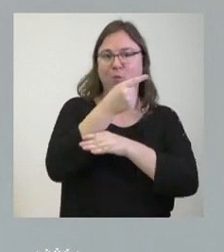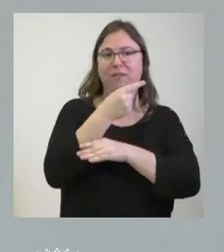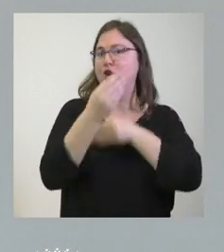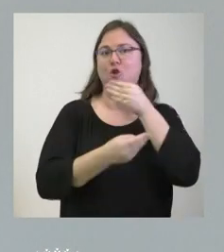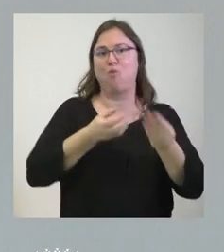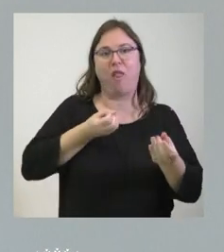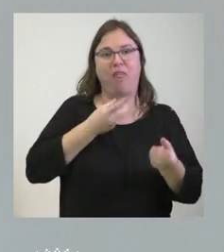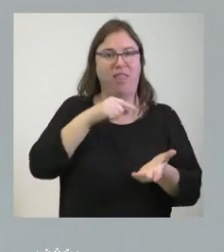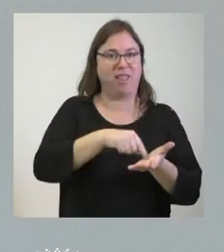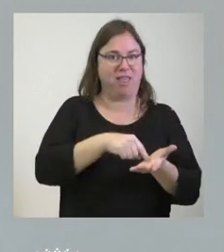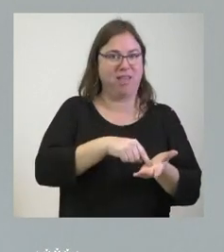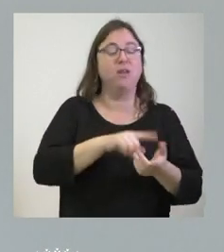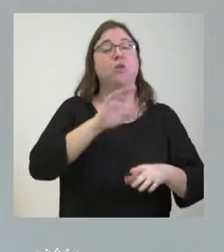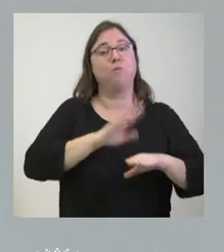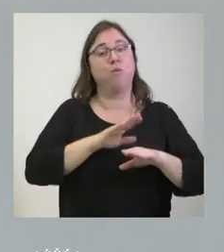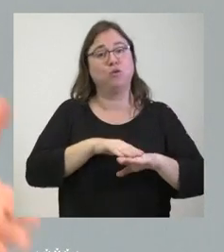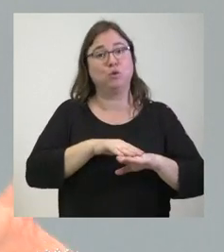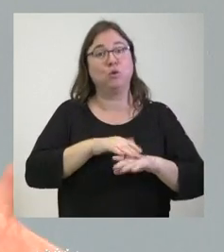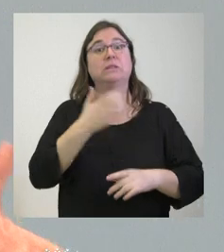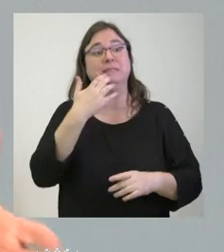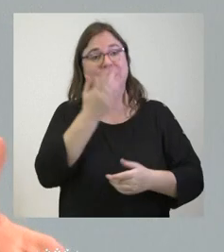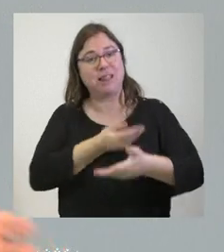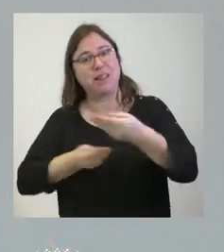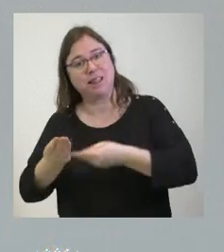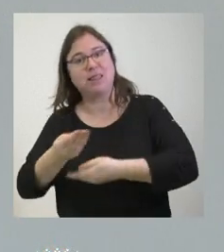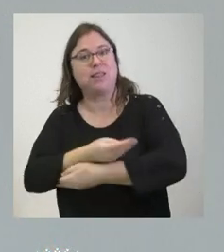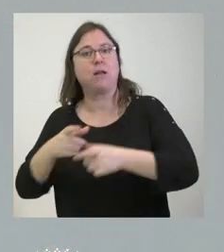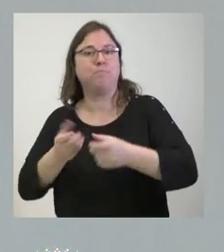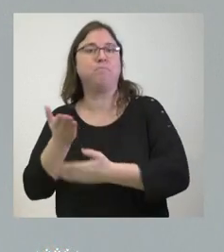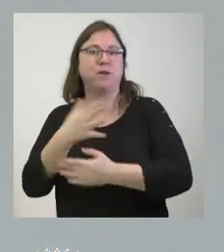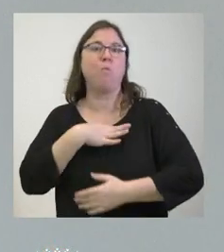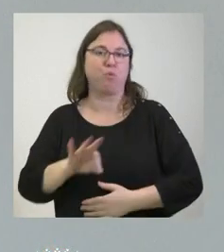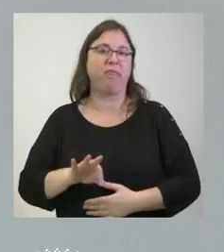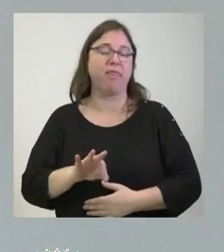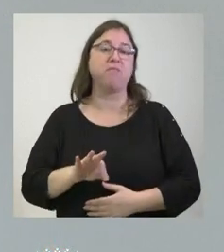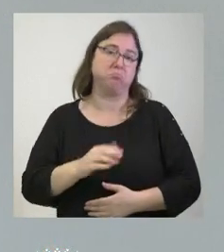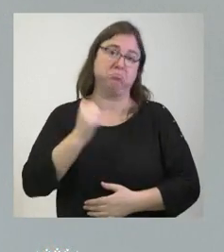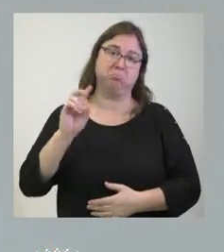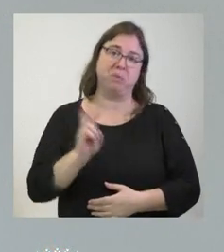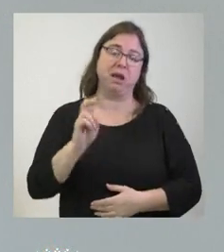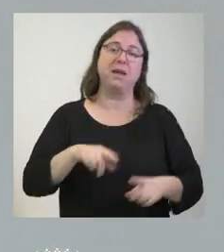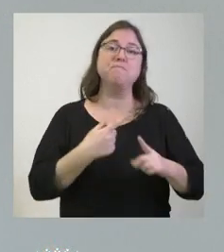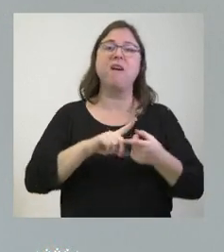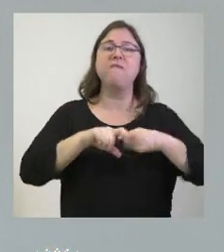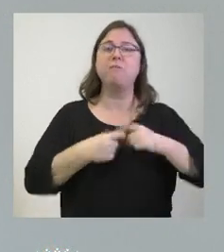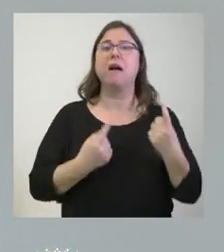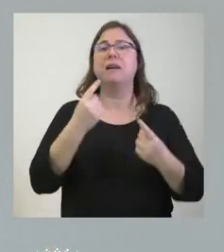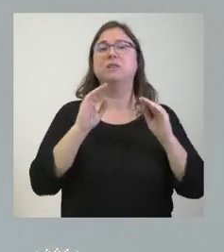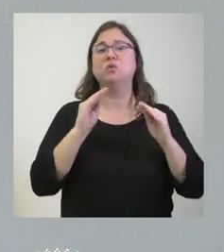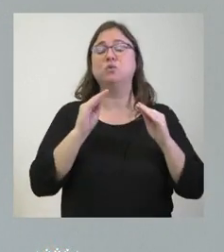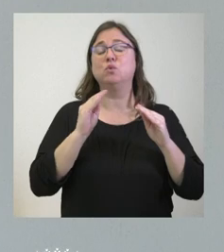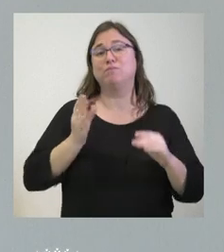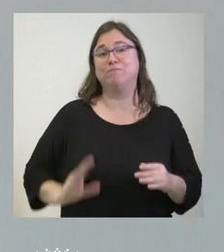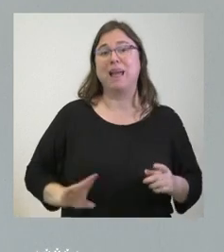declaración de la renta de las personas físicas y si se pueden beneficiar de esta ayuda estamos hablando también de familias que incluso por su nivel de renta aunque